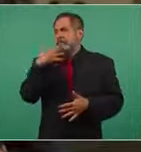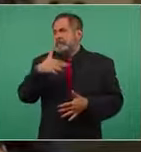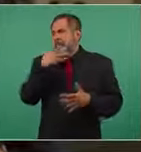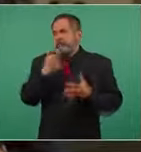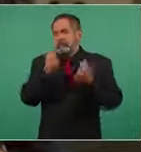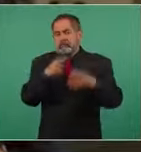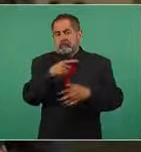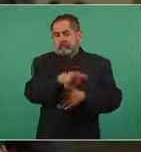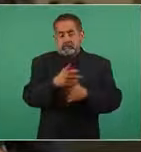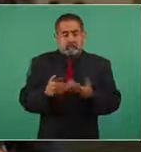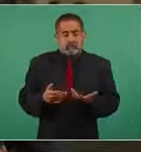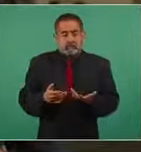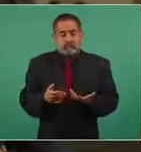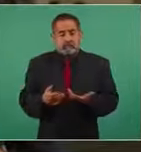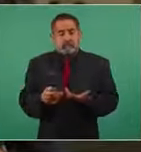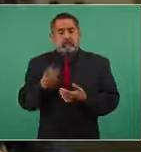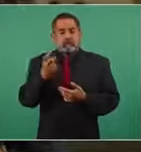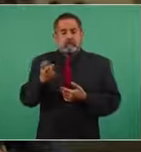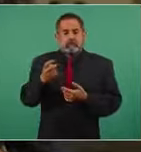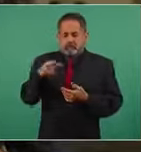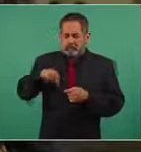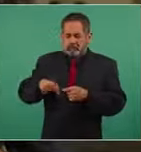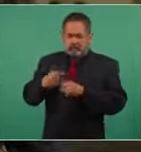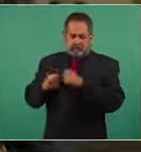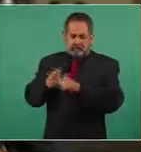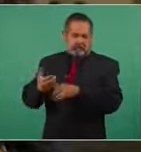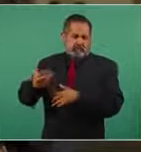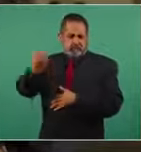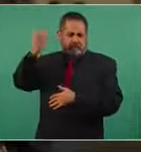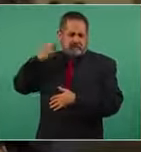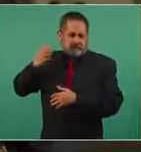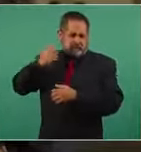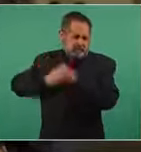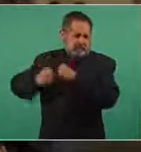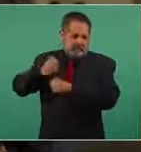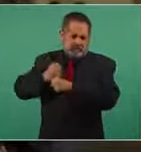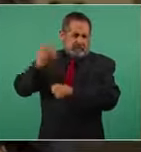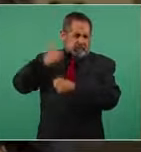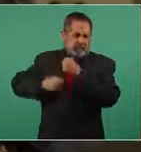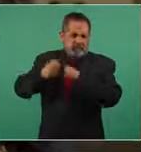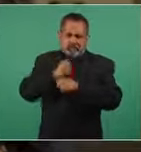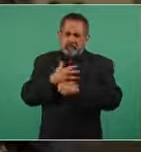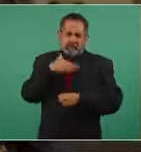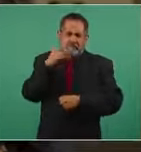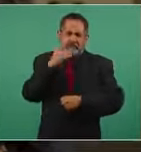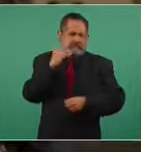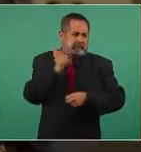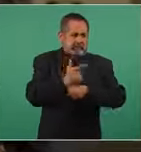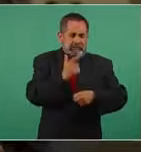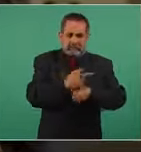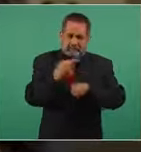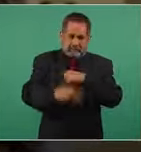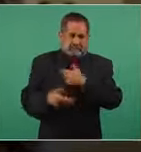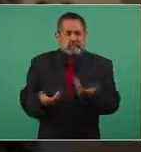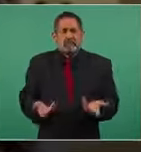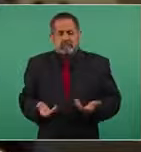lados y no por por este sexenio sino por sexenios pasados y